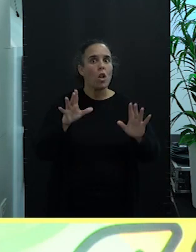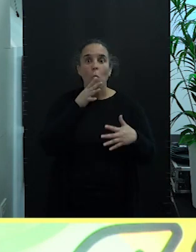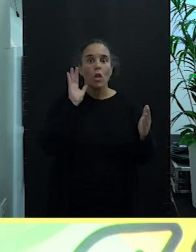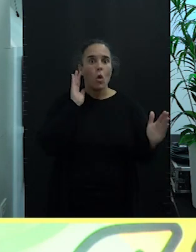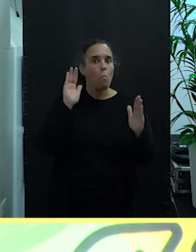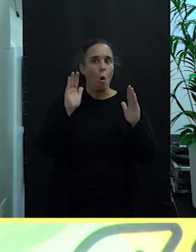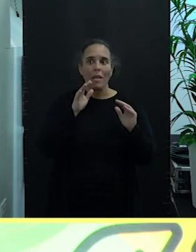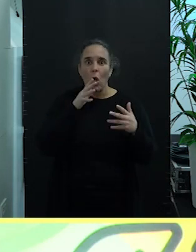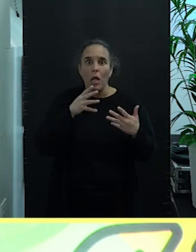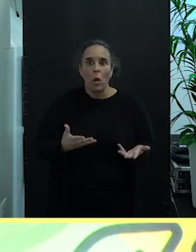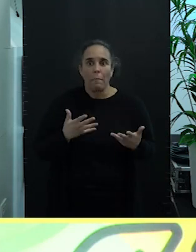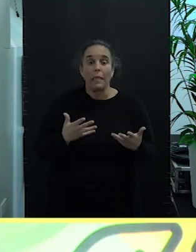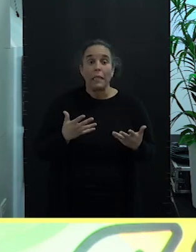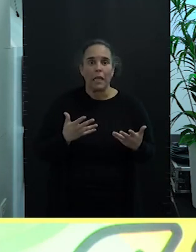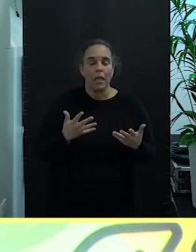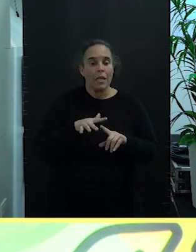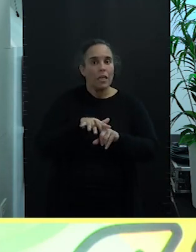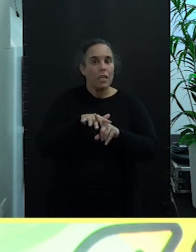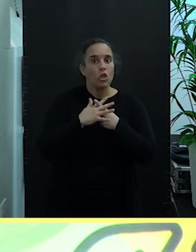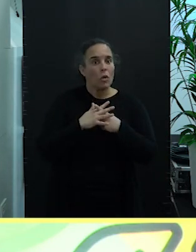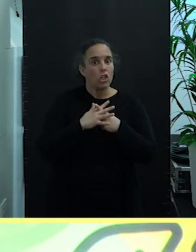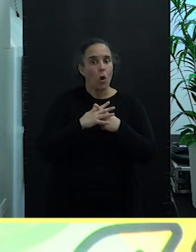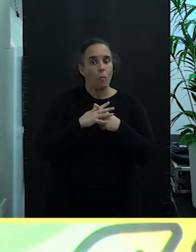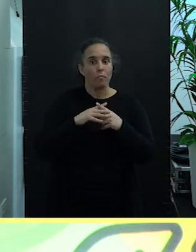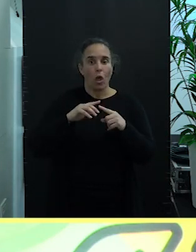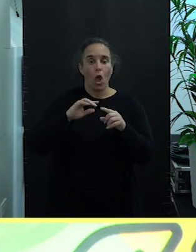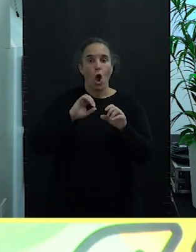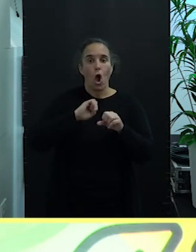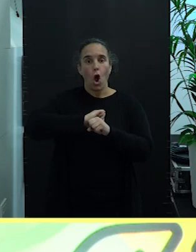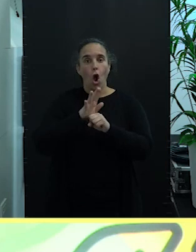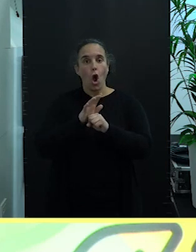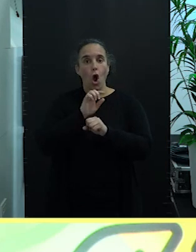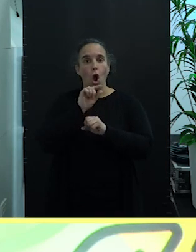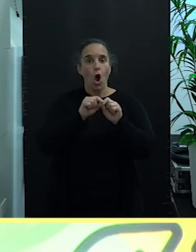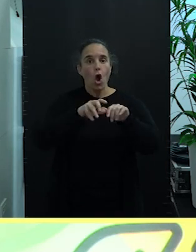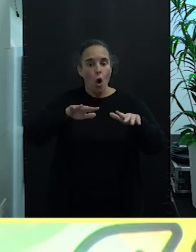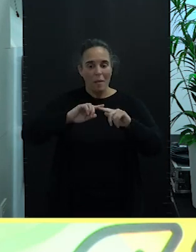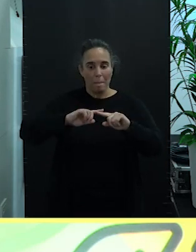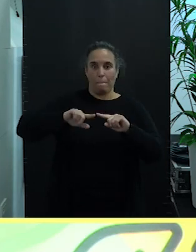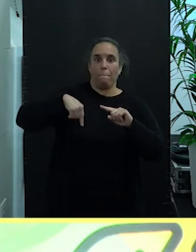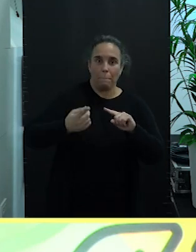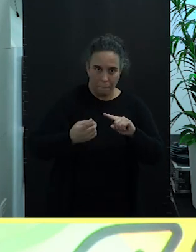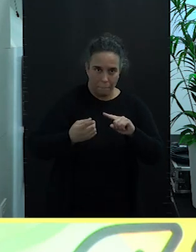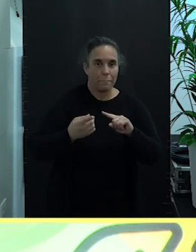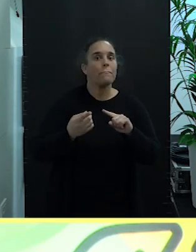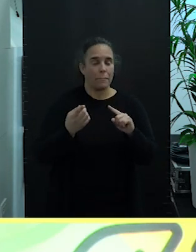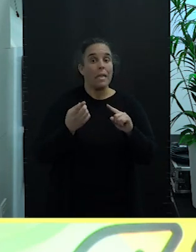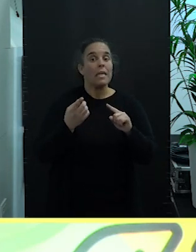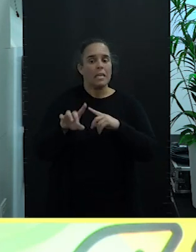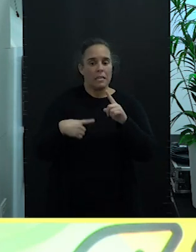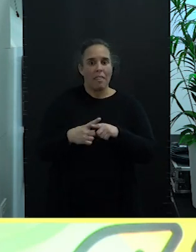estamos viviendo una situación post-Covid, pero también viviendo la realidad de un